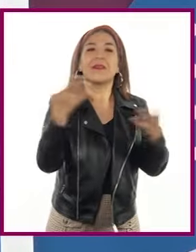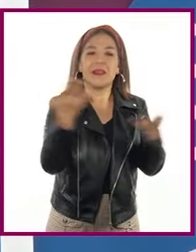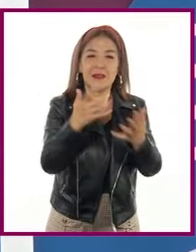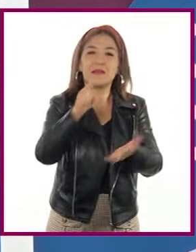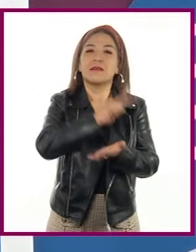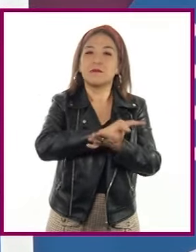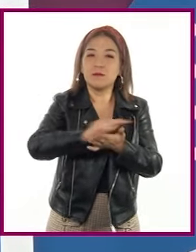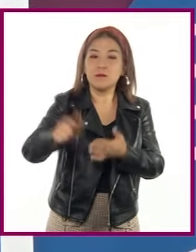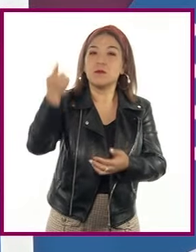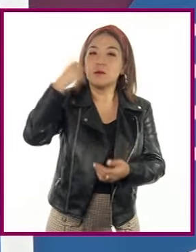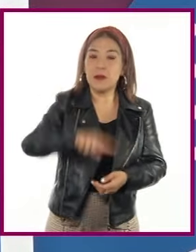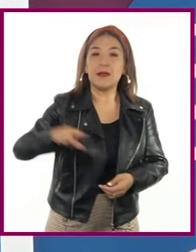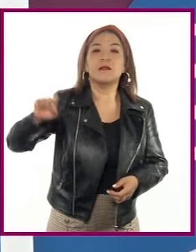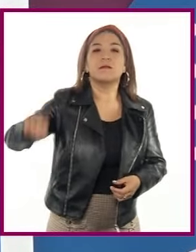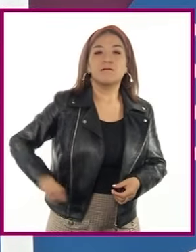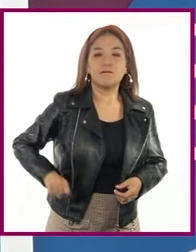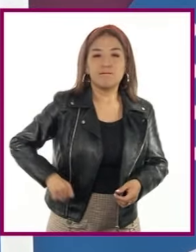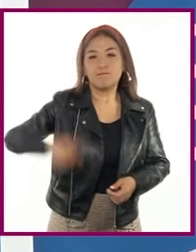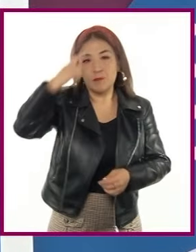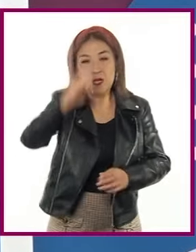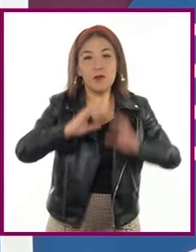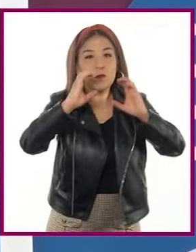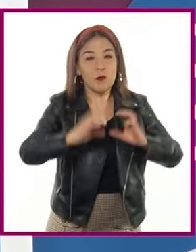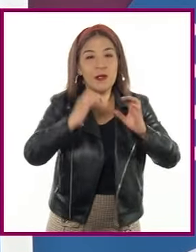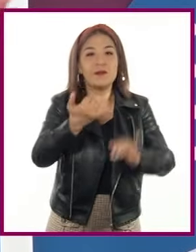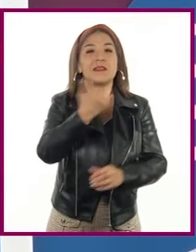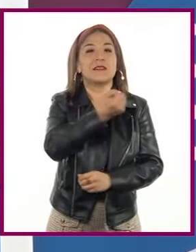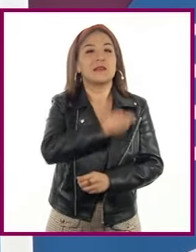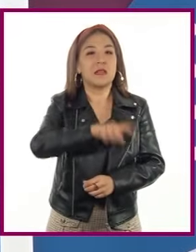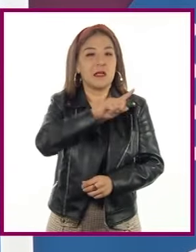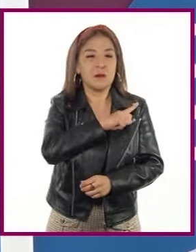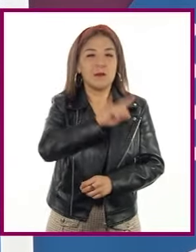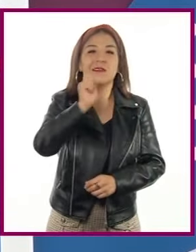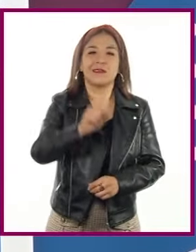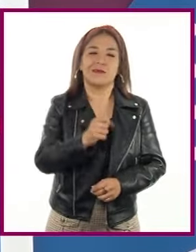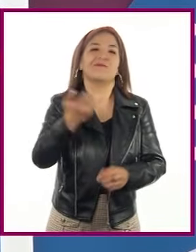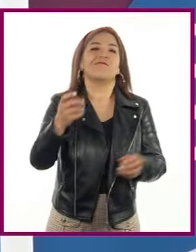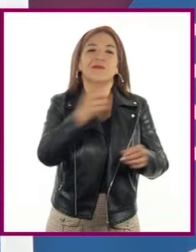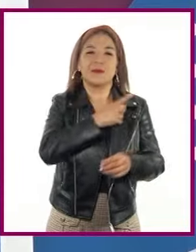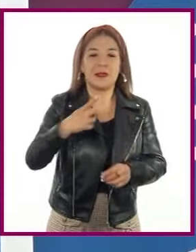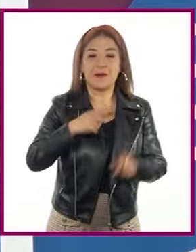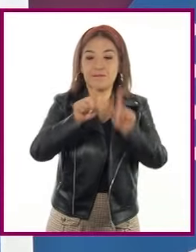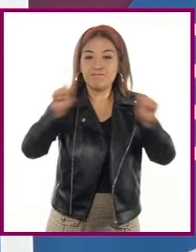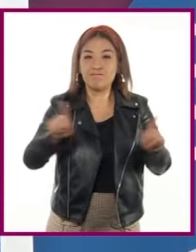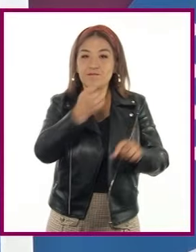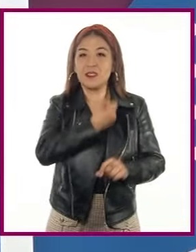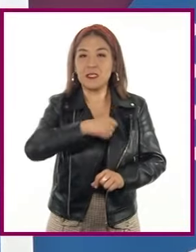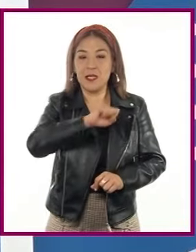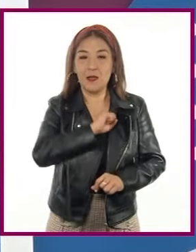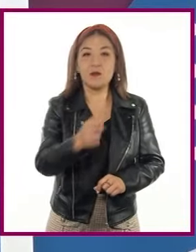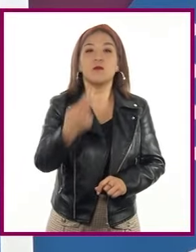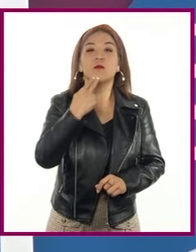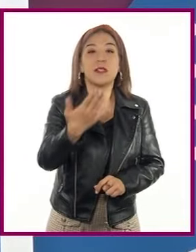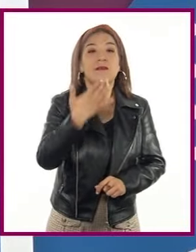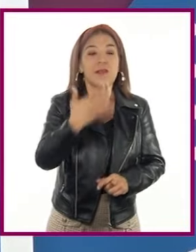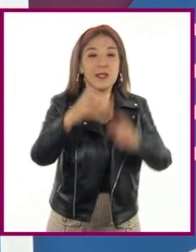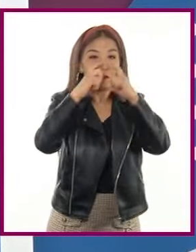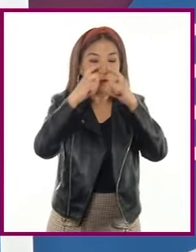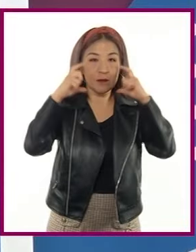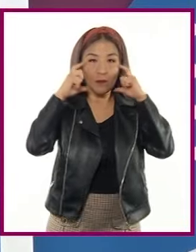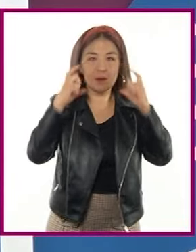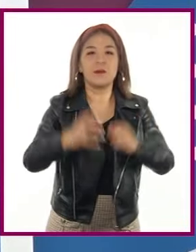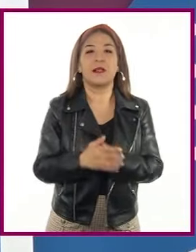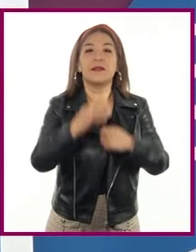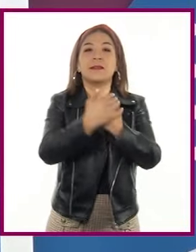cabo todas las medidas de higiene y salud, como mantener la sana distancia, utilizar correctamente el cubrebocas,